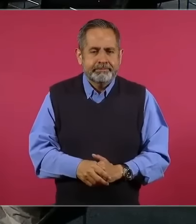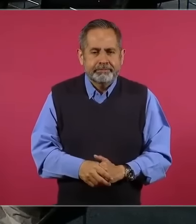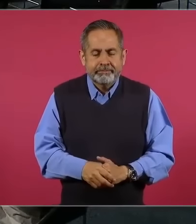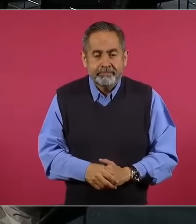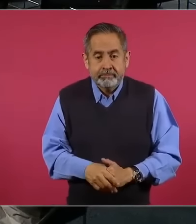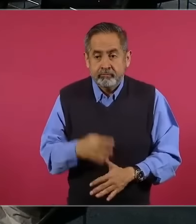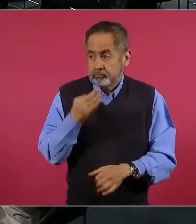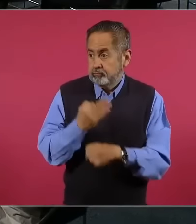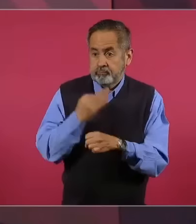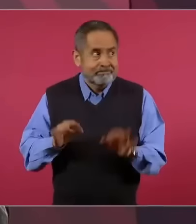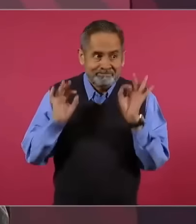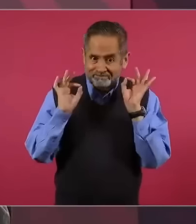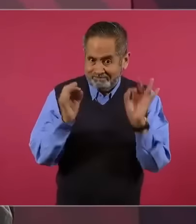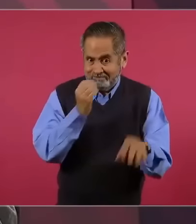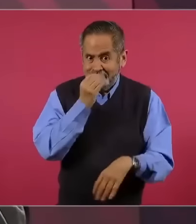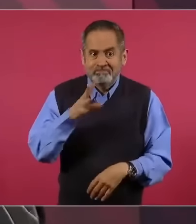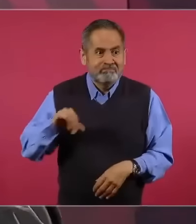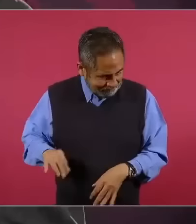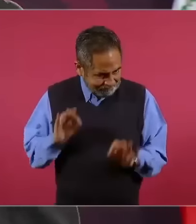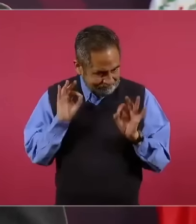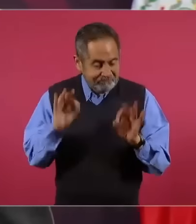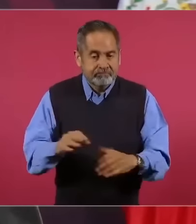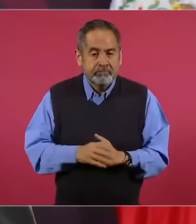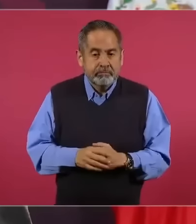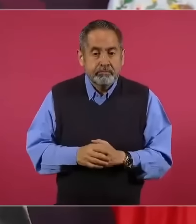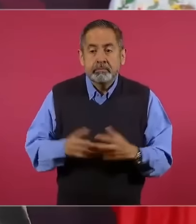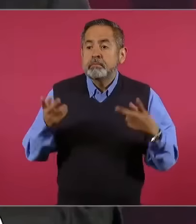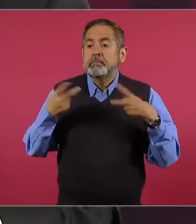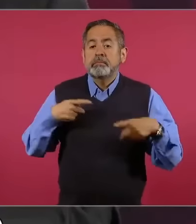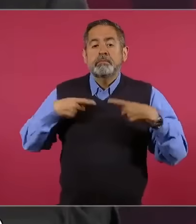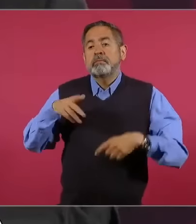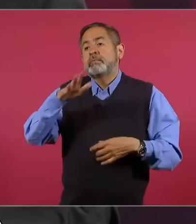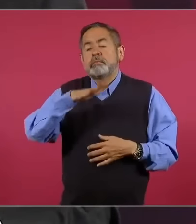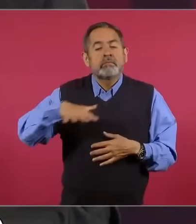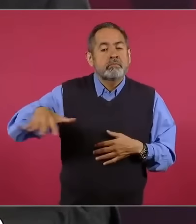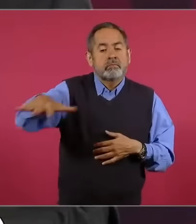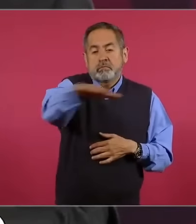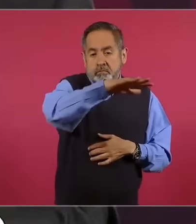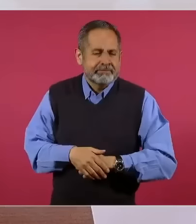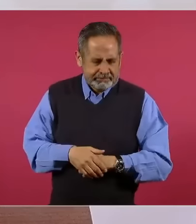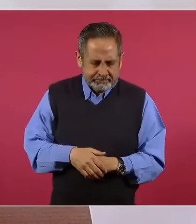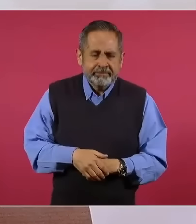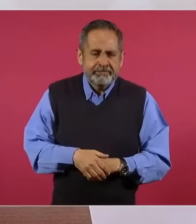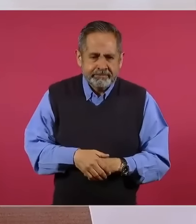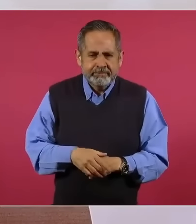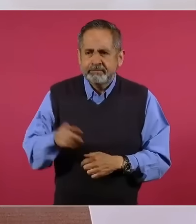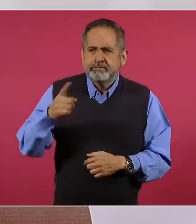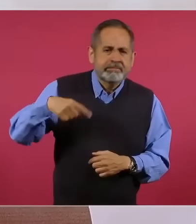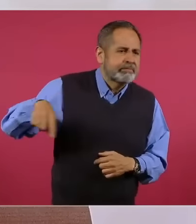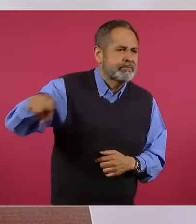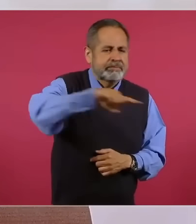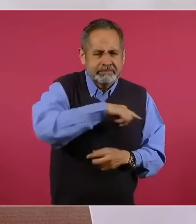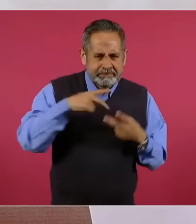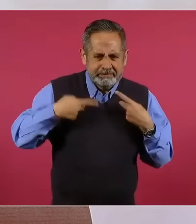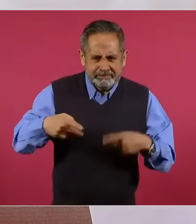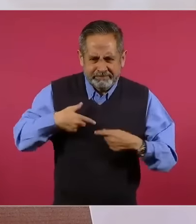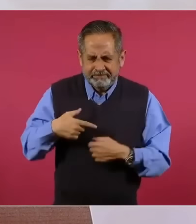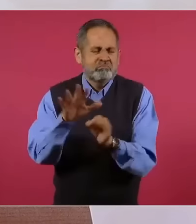que estamos viviendo porque la gente está muy satisfecha, muy